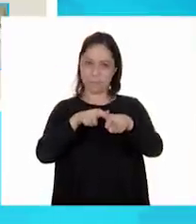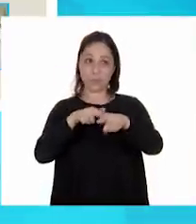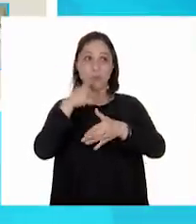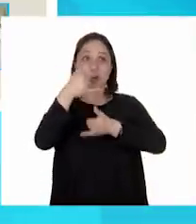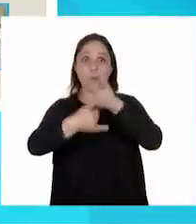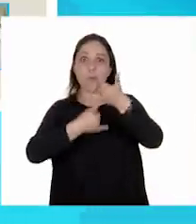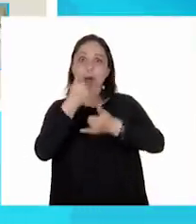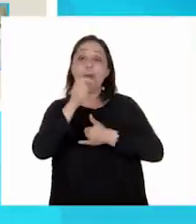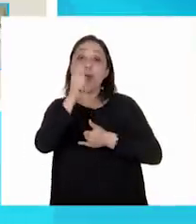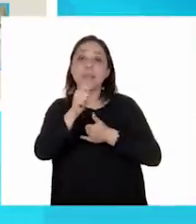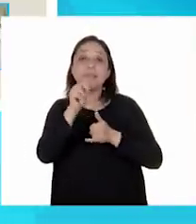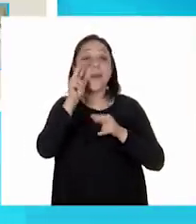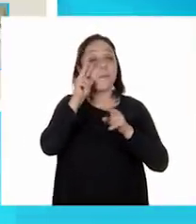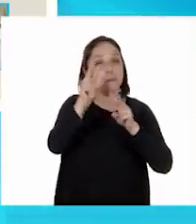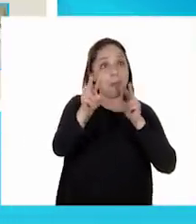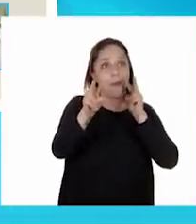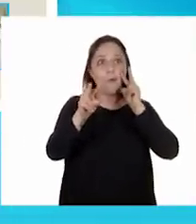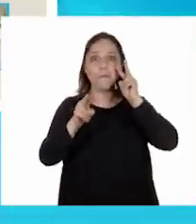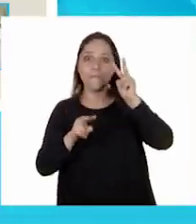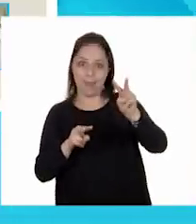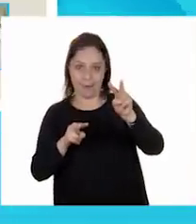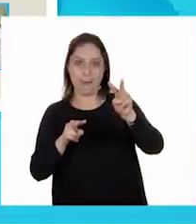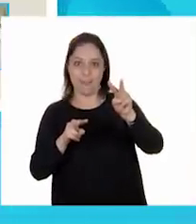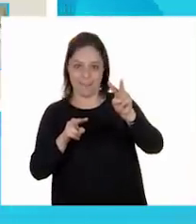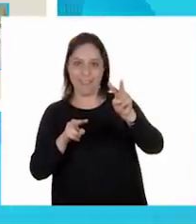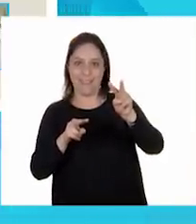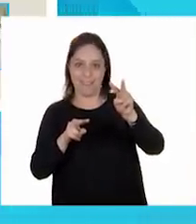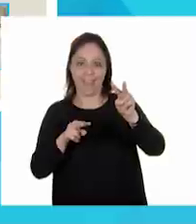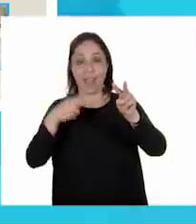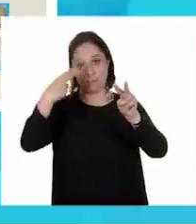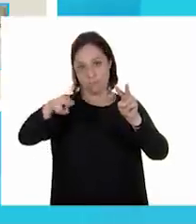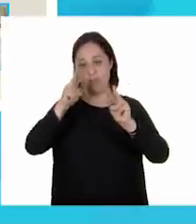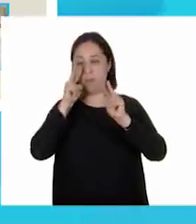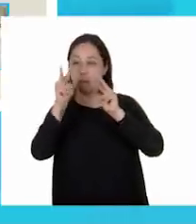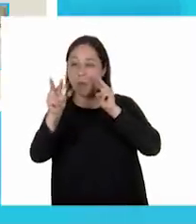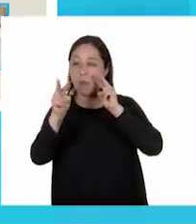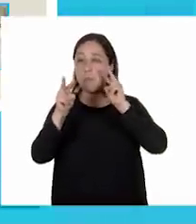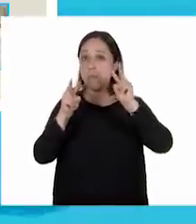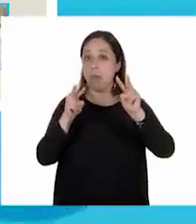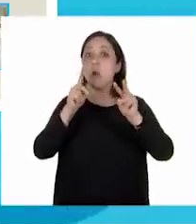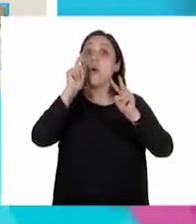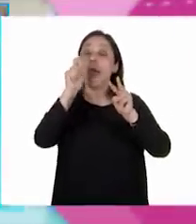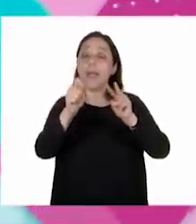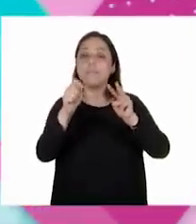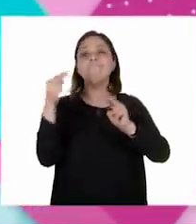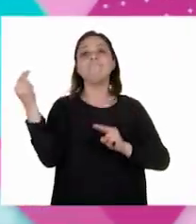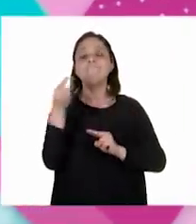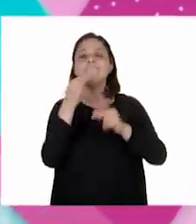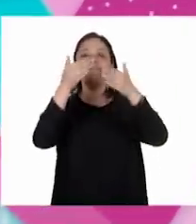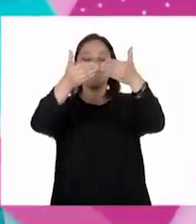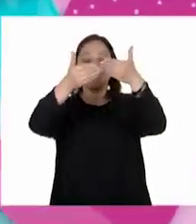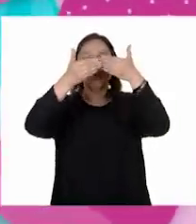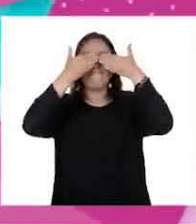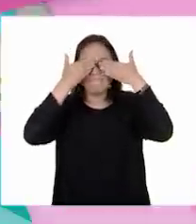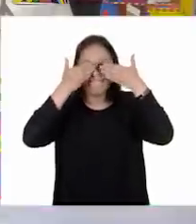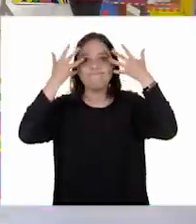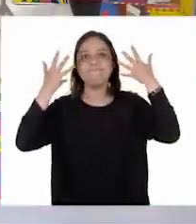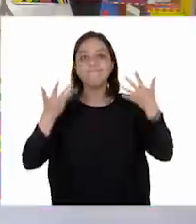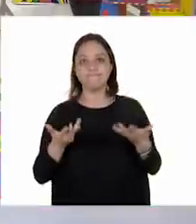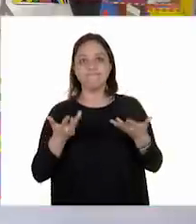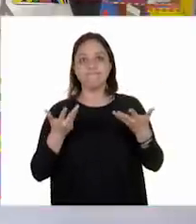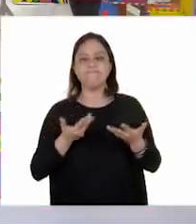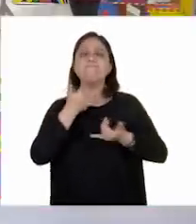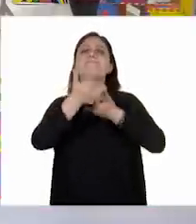Veo, veo. Veo, veo. Veo, veo. Pero para veo, veo vamos a tener que taparnos los ojos. Y el juego consiste